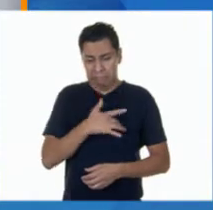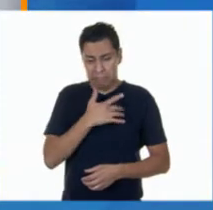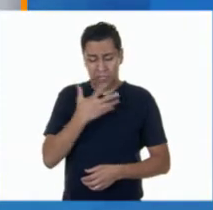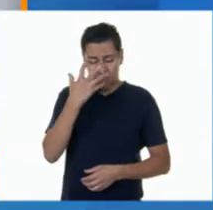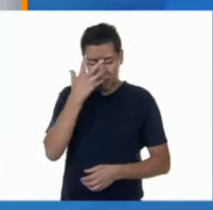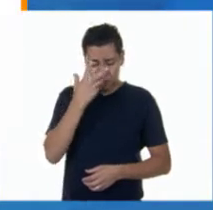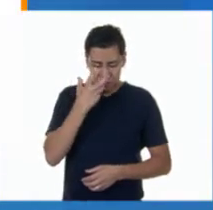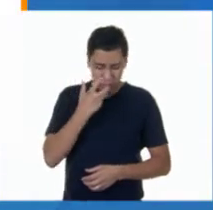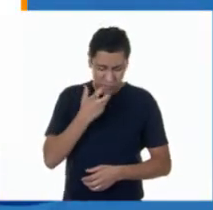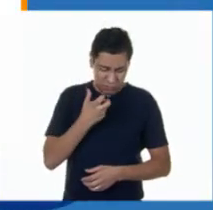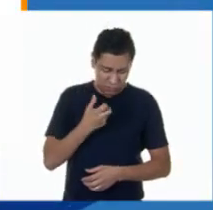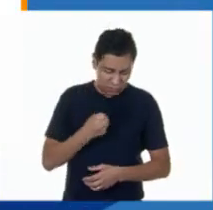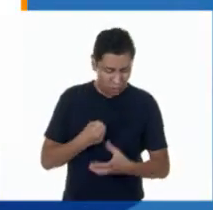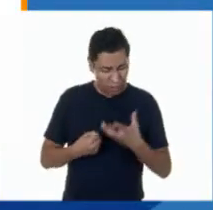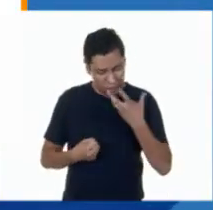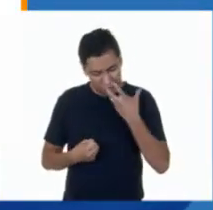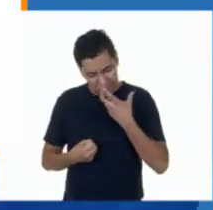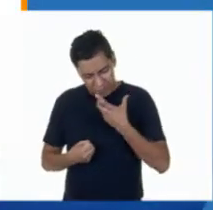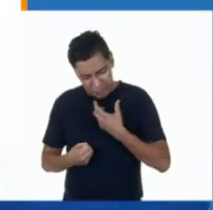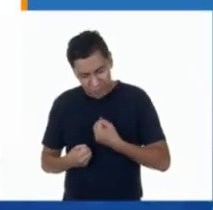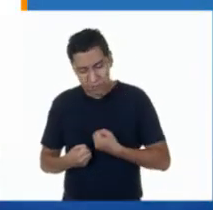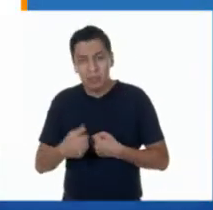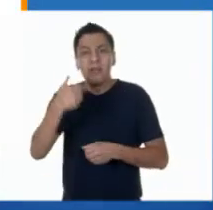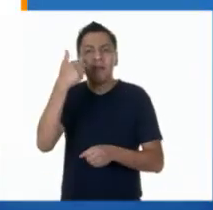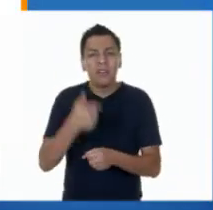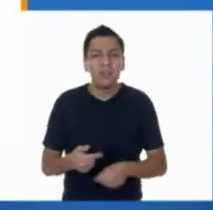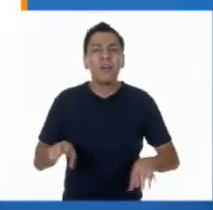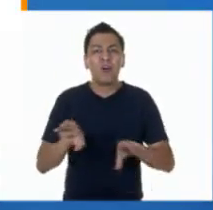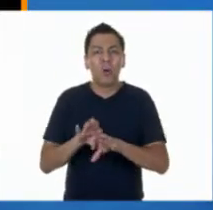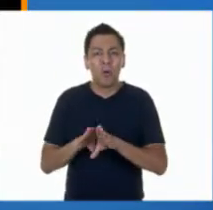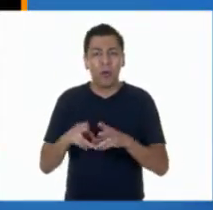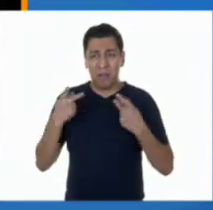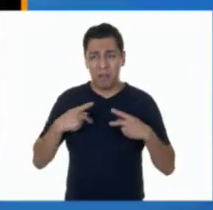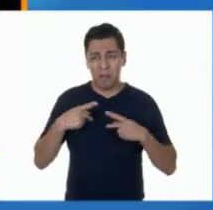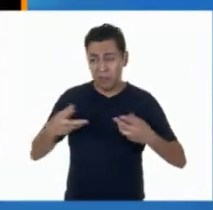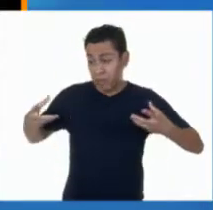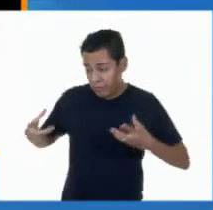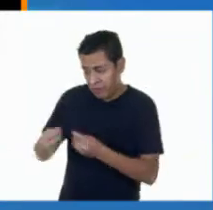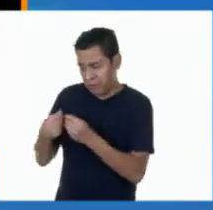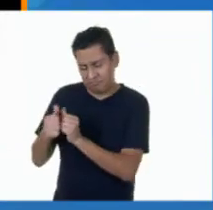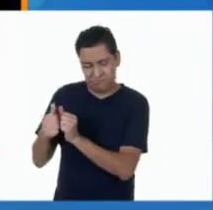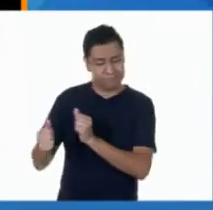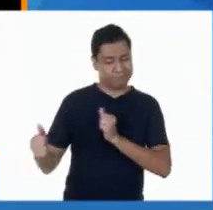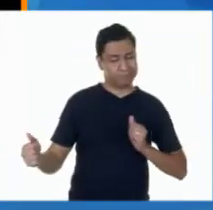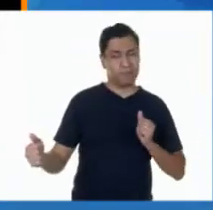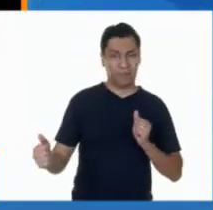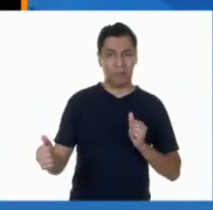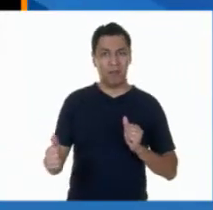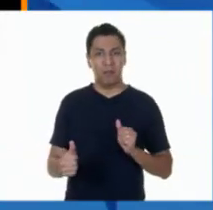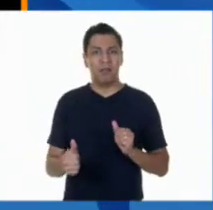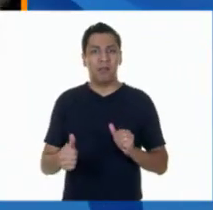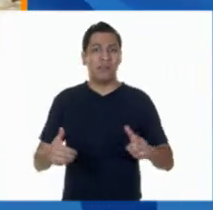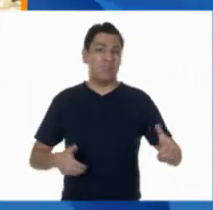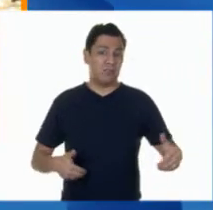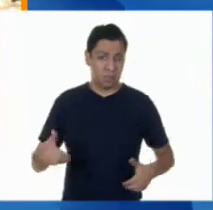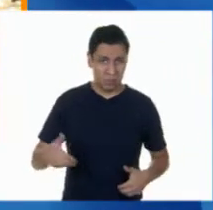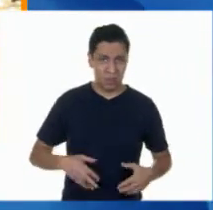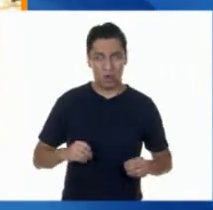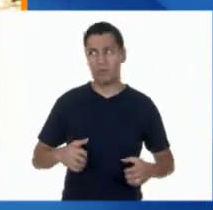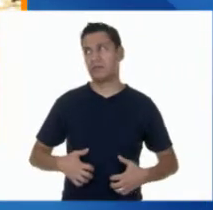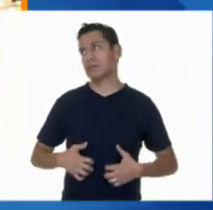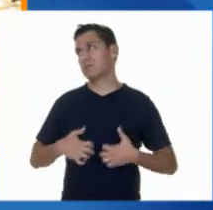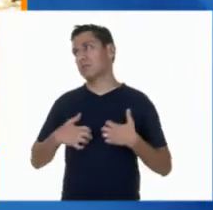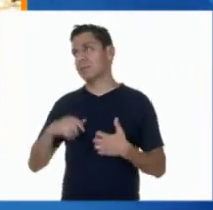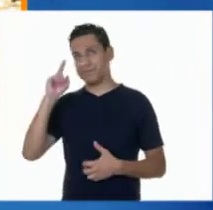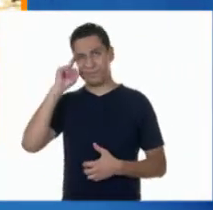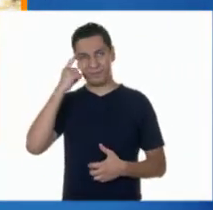como la tristeza, tendemos a disminuir el contacto con otras personas. Nos mostramos más reservados o irritables. Pero